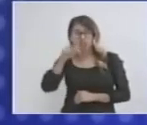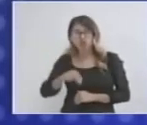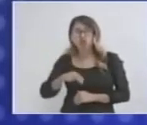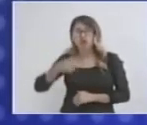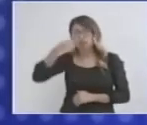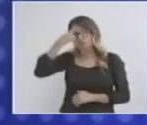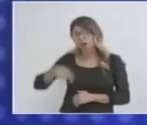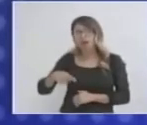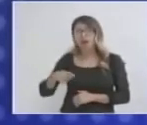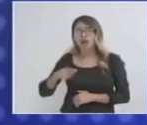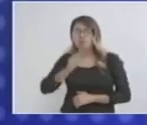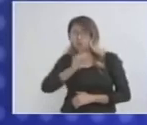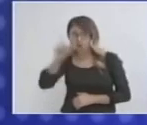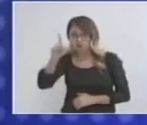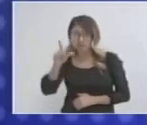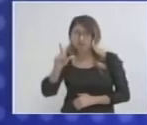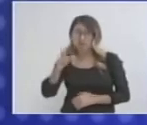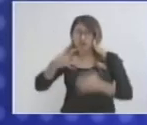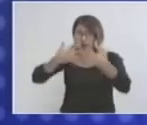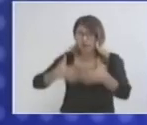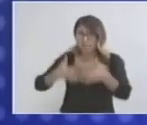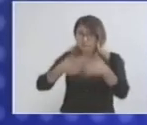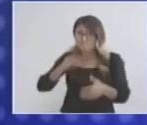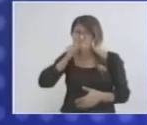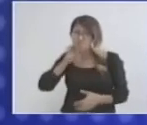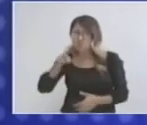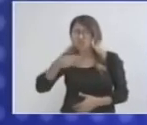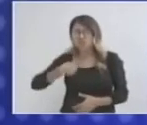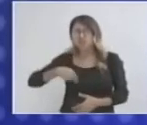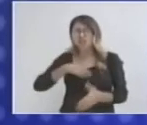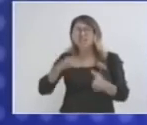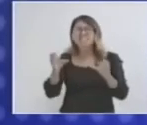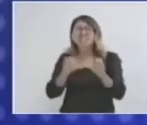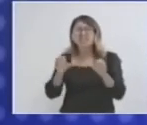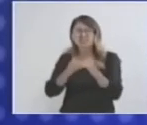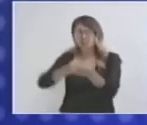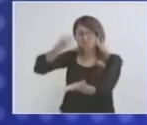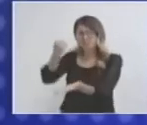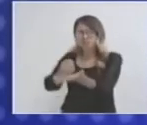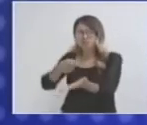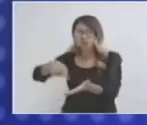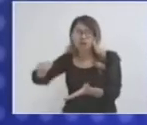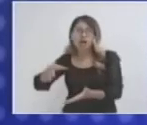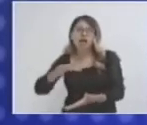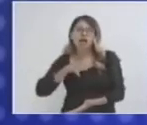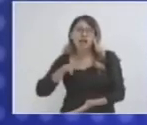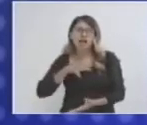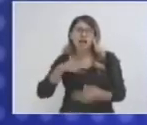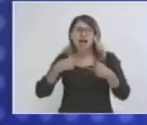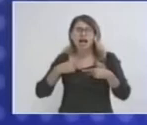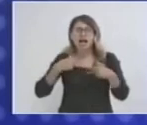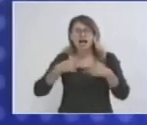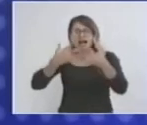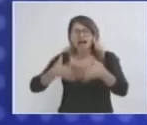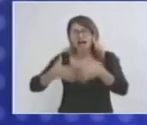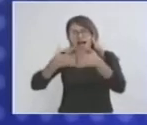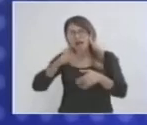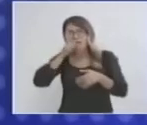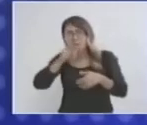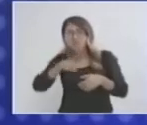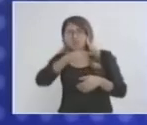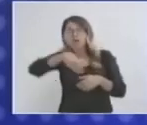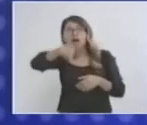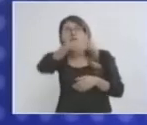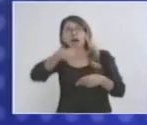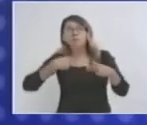tenemos esquemas de validación y certificación de las mismas donde le das de alguna forma una certeza a los clientes, no nada más de la iniciativa pública,